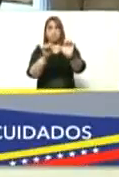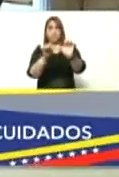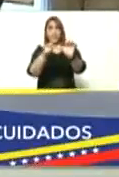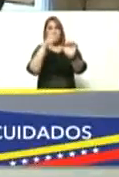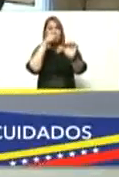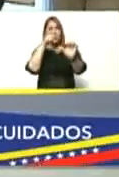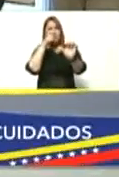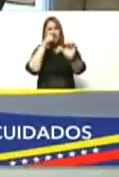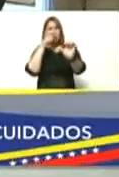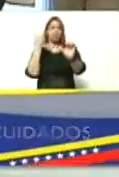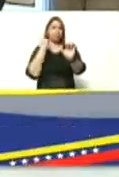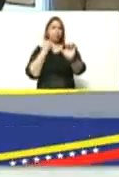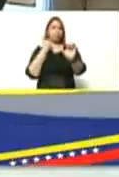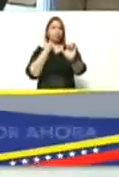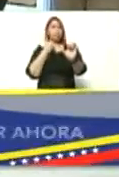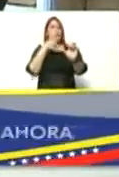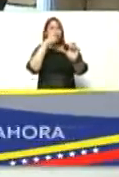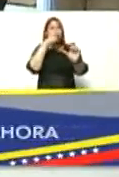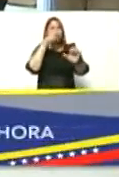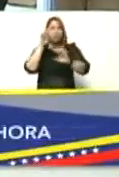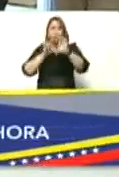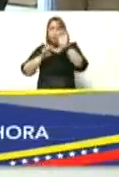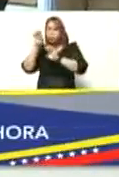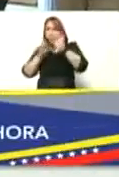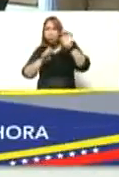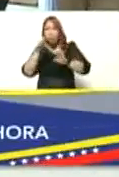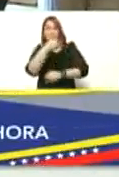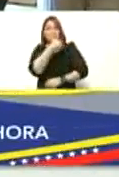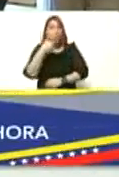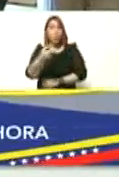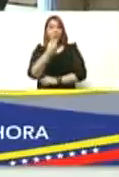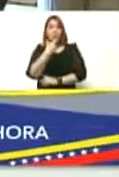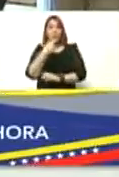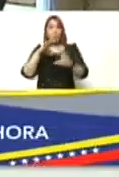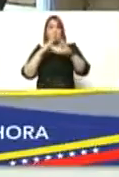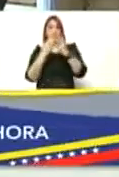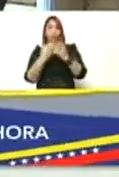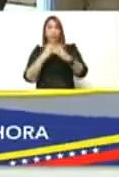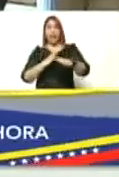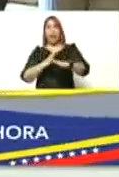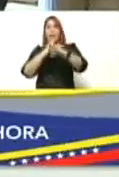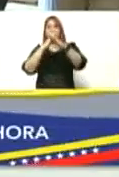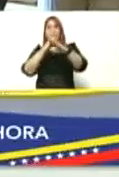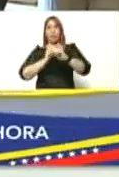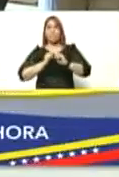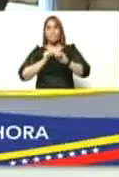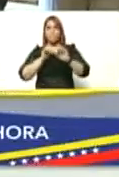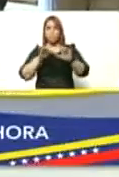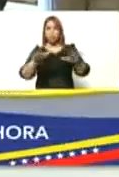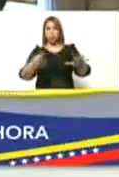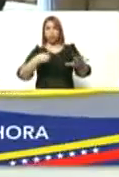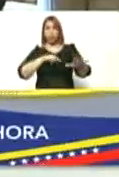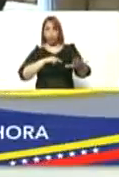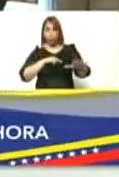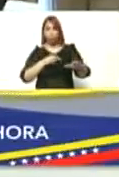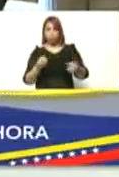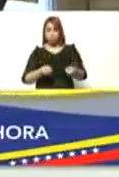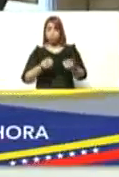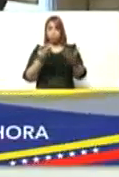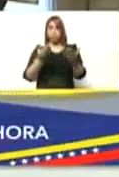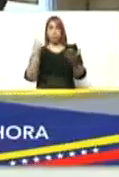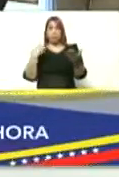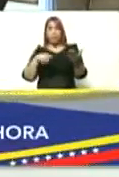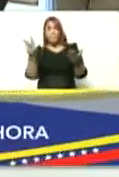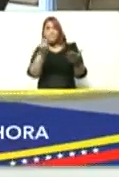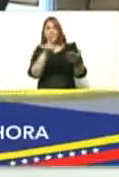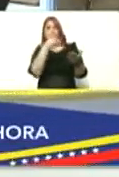epidemiológica los mejores tratamientos del mundo los antivirales los estamos trayendo los tenemos en Venezuela